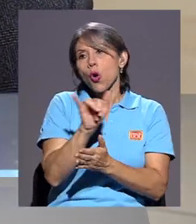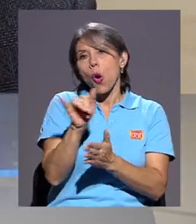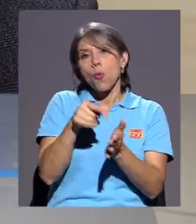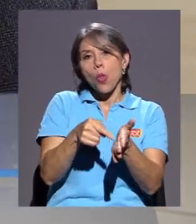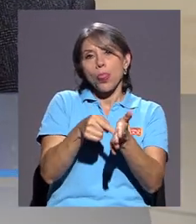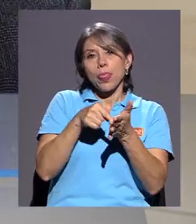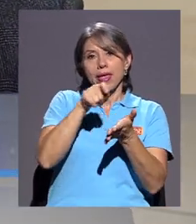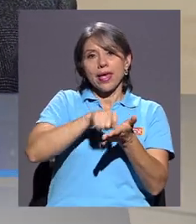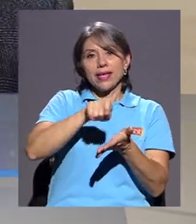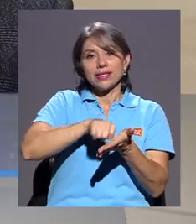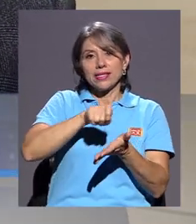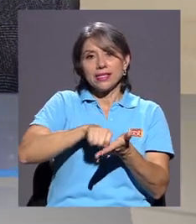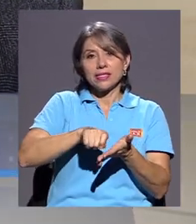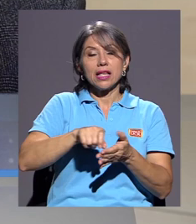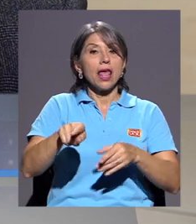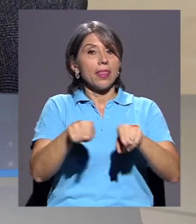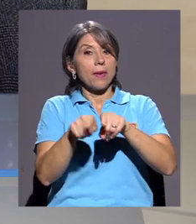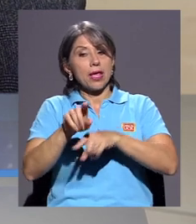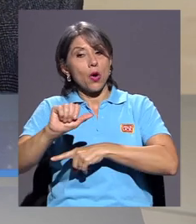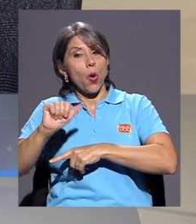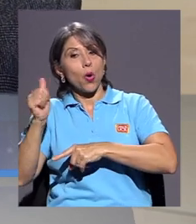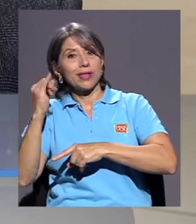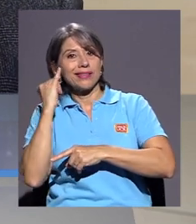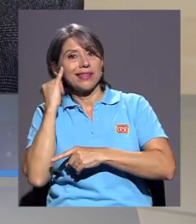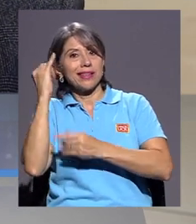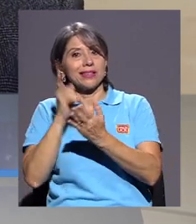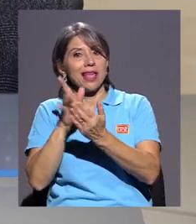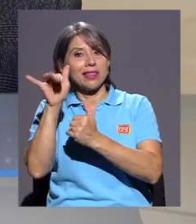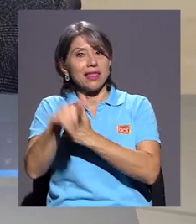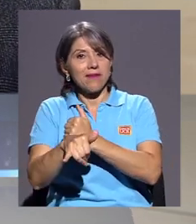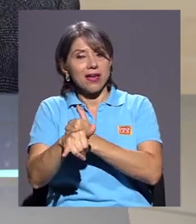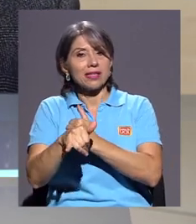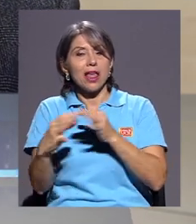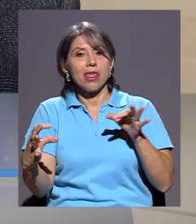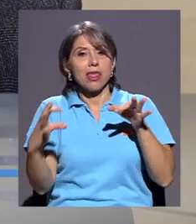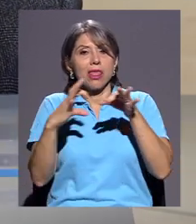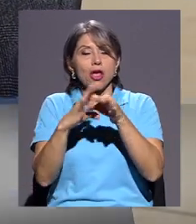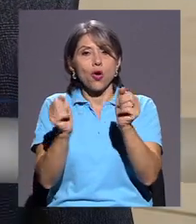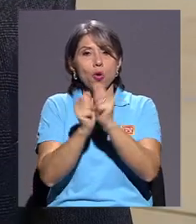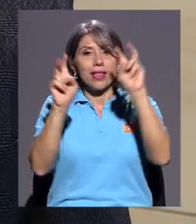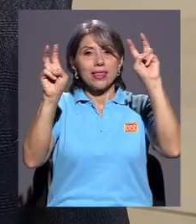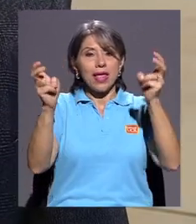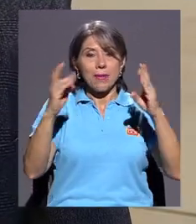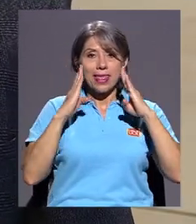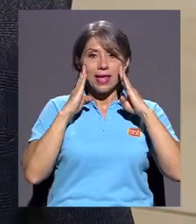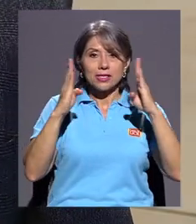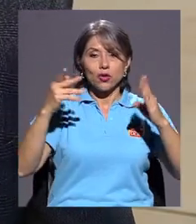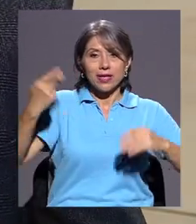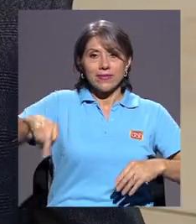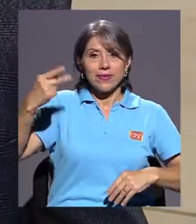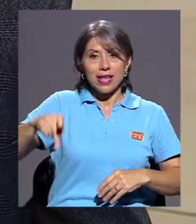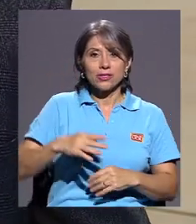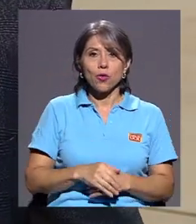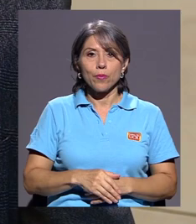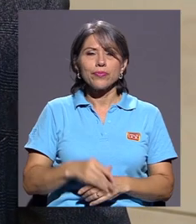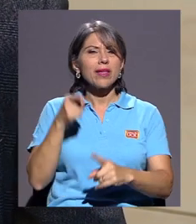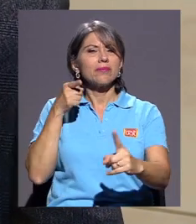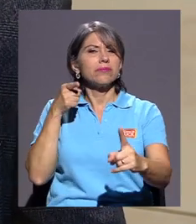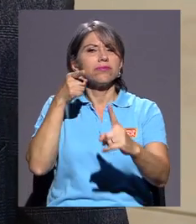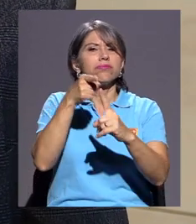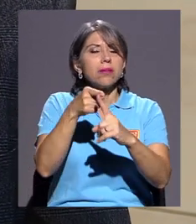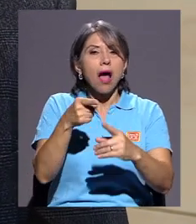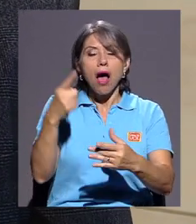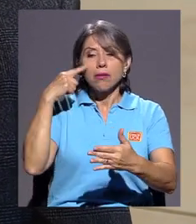y otras iniciativas que se han hecho en el marco de la academia que tienen que ver con el tema de gestión de riesgo. La idea es poner en evidencia la